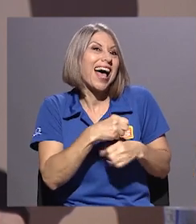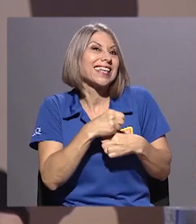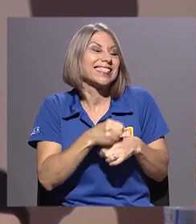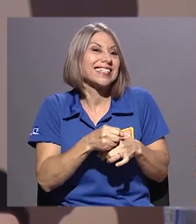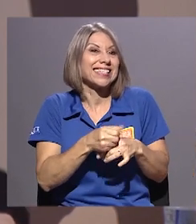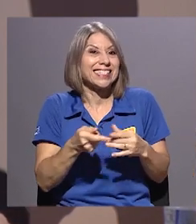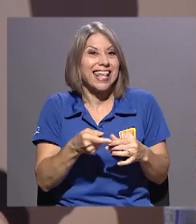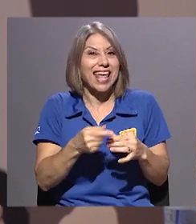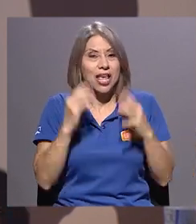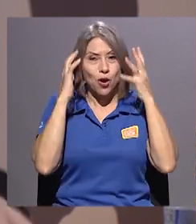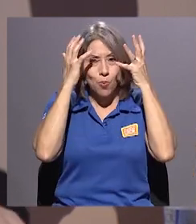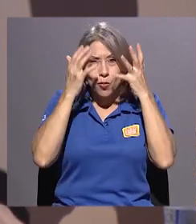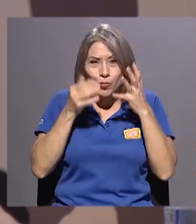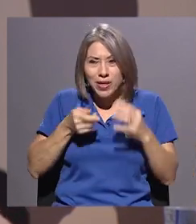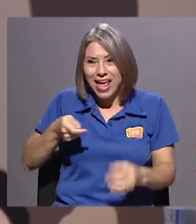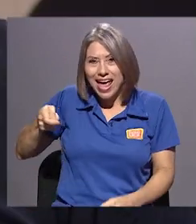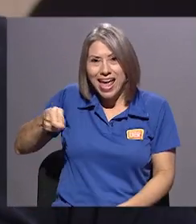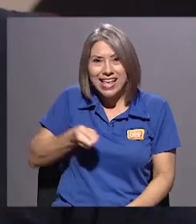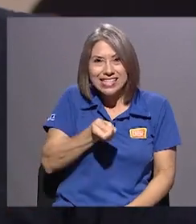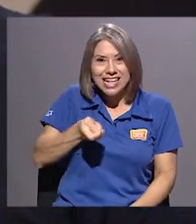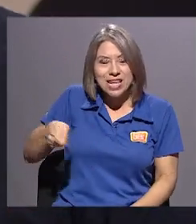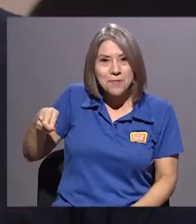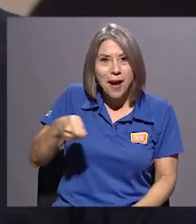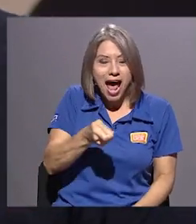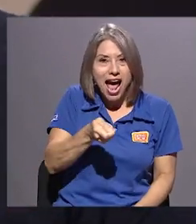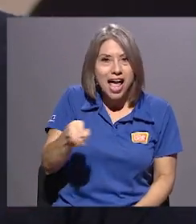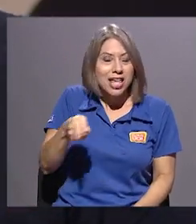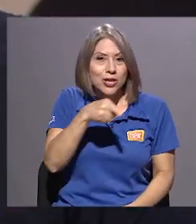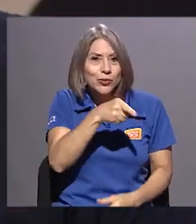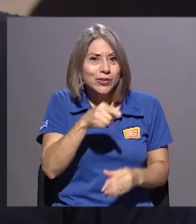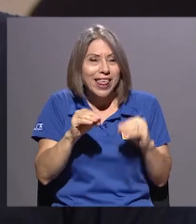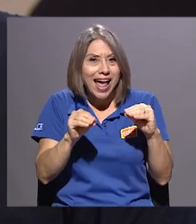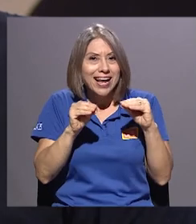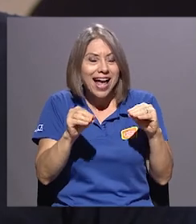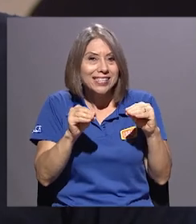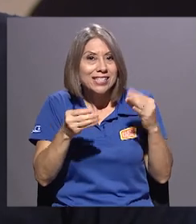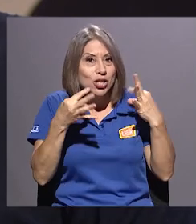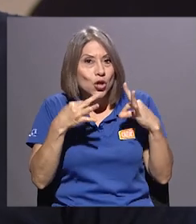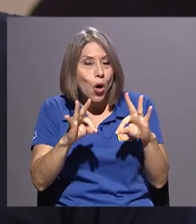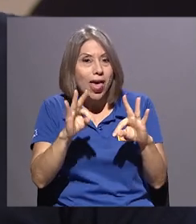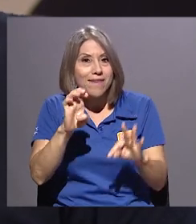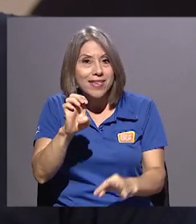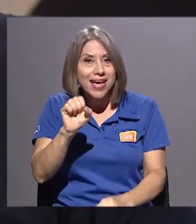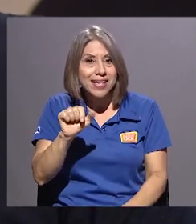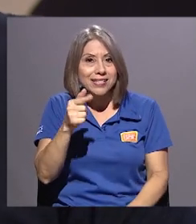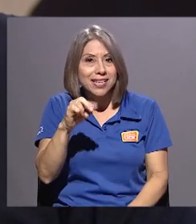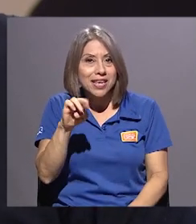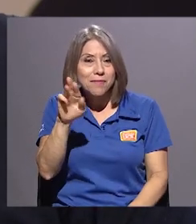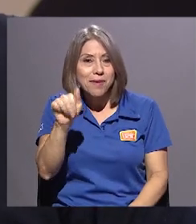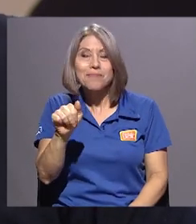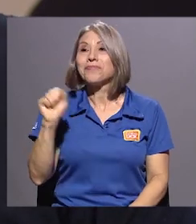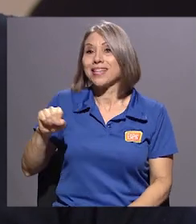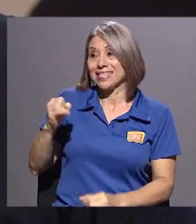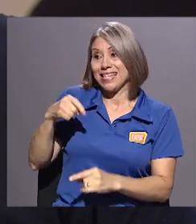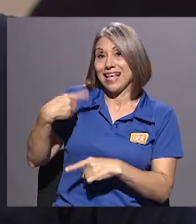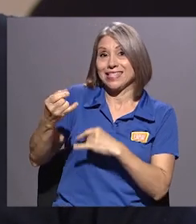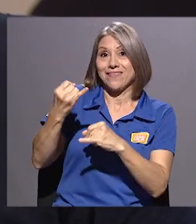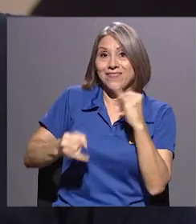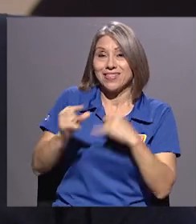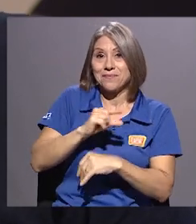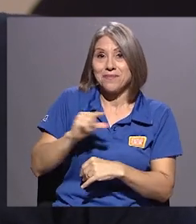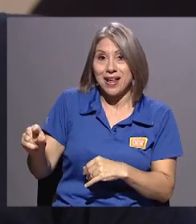de eso. Sí. Todavía. Bueno, este fin de semana se va a realizar el primer campeonato nacional